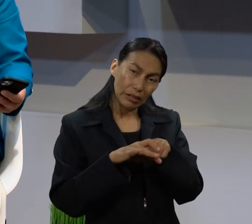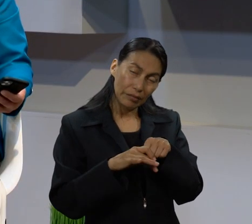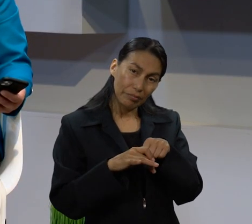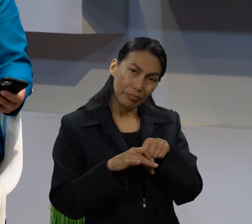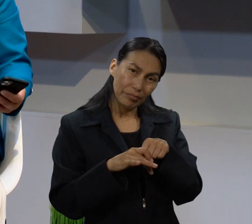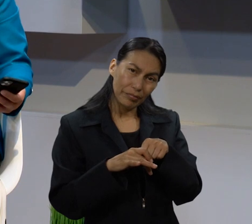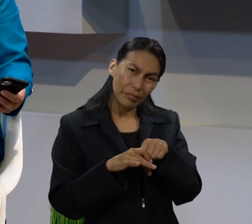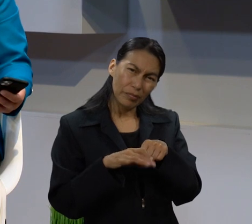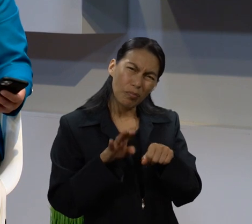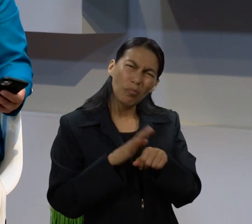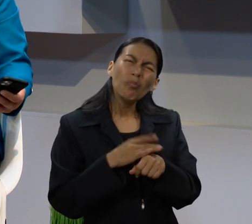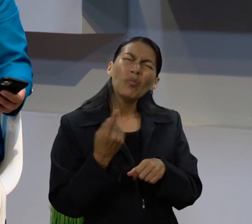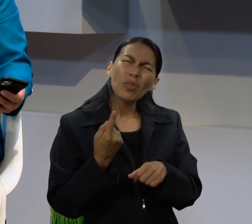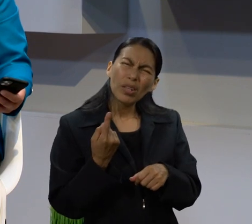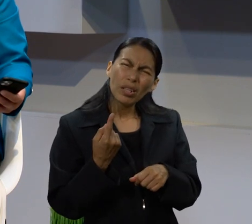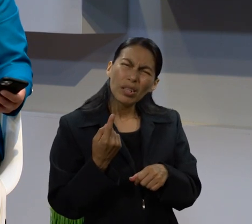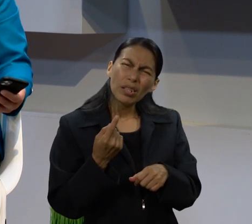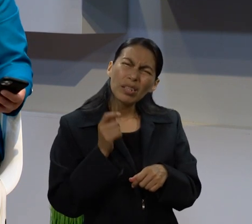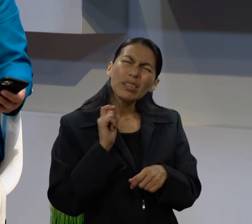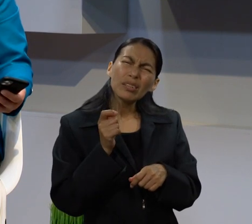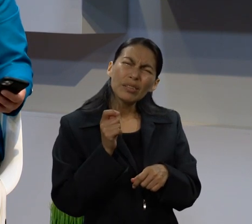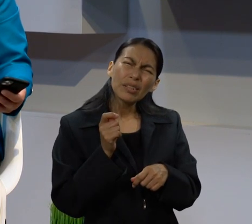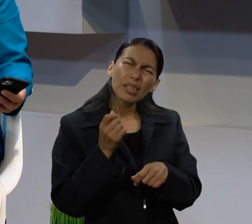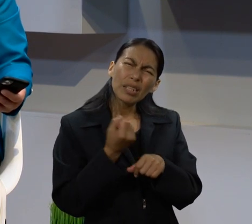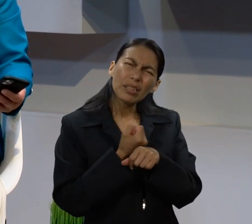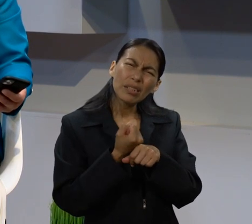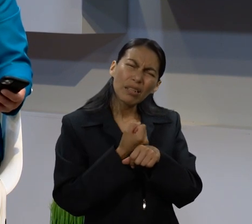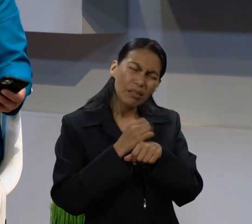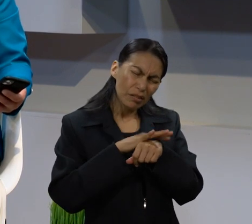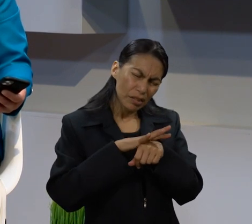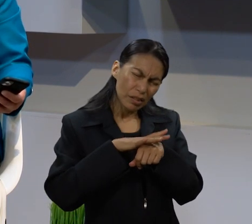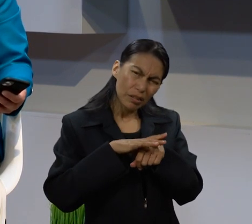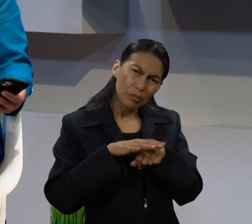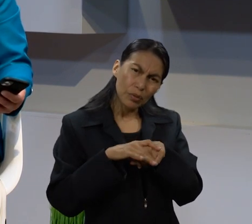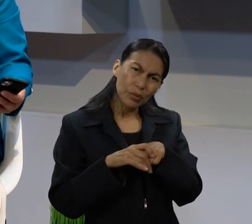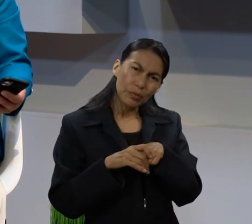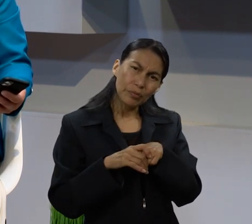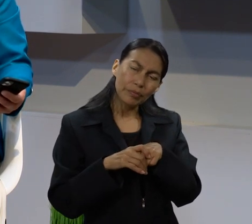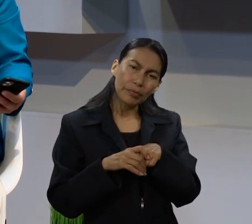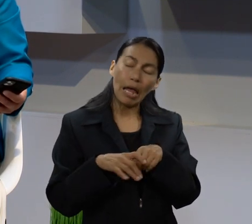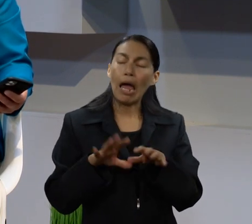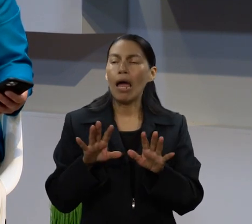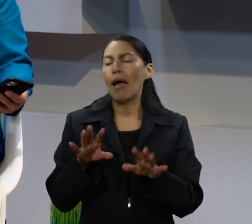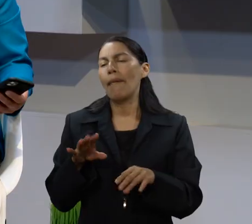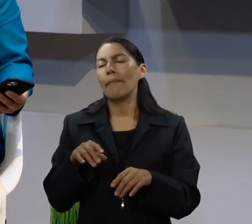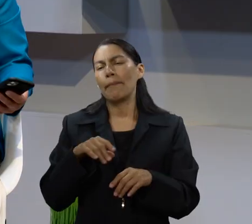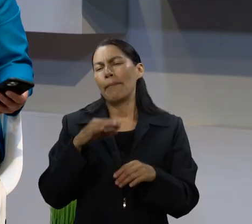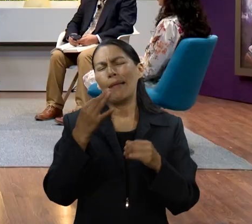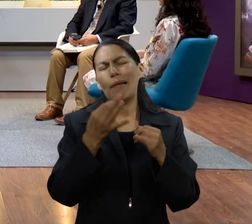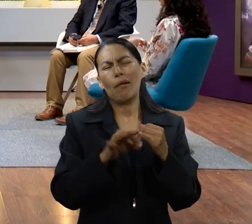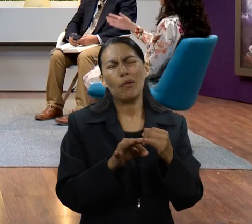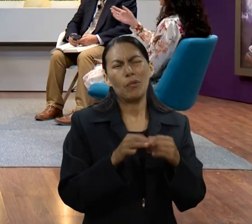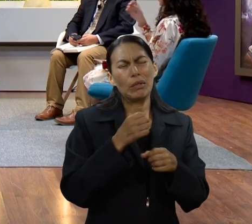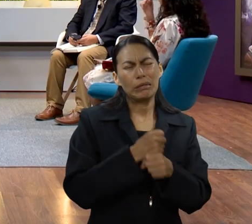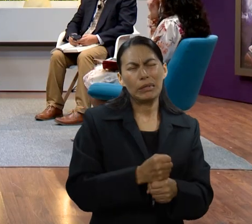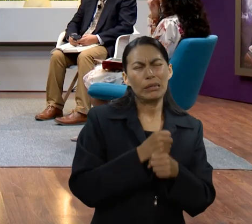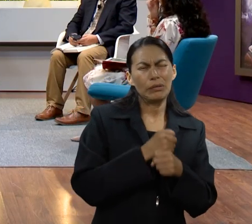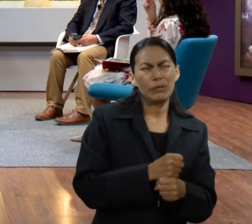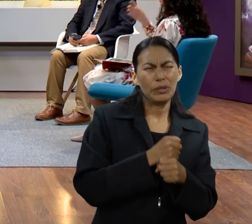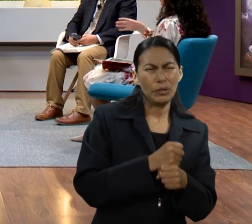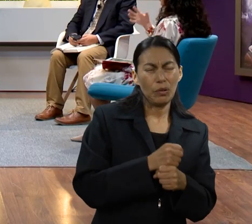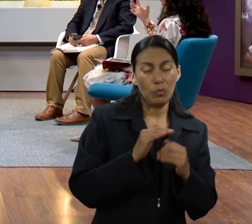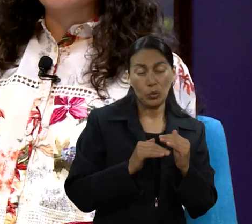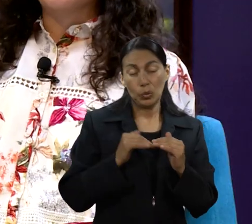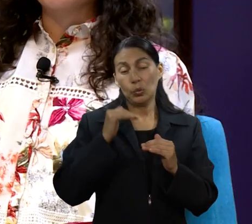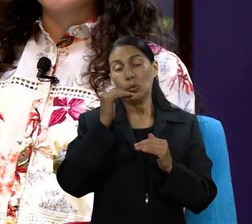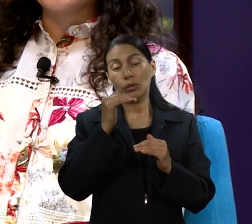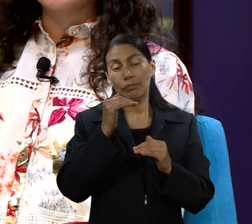derramamiento de sangre. ¿Por qué era necesario el derramamiento de sangre? Pero ya para lo último, ¿no? Como estaba diciendo hace un momento,